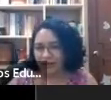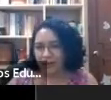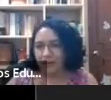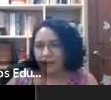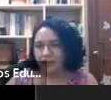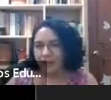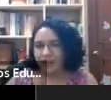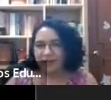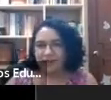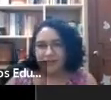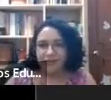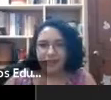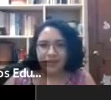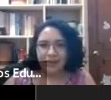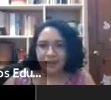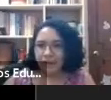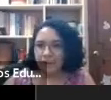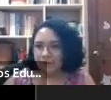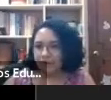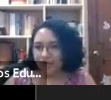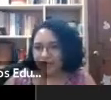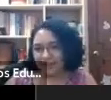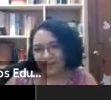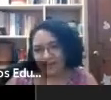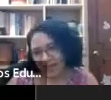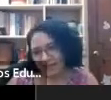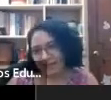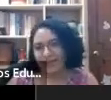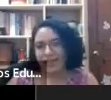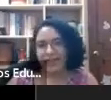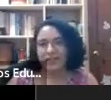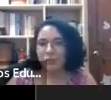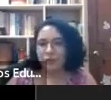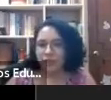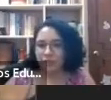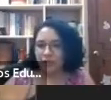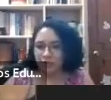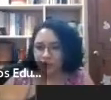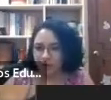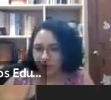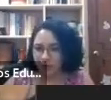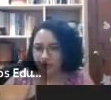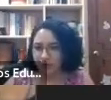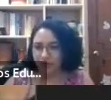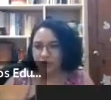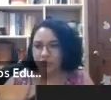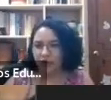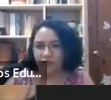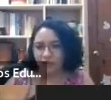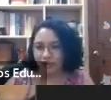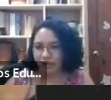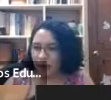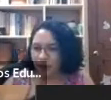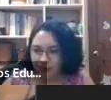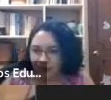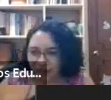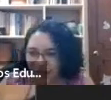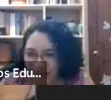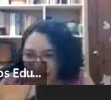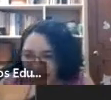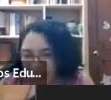página. Este, Katy Quesada, felicidades, Luz, te admiro mucho, Rosy Bravo,